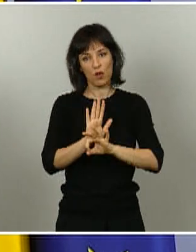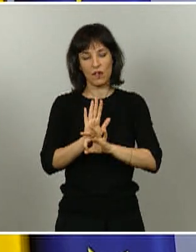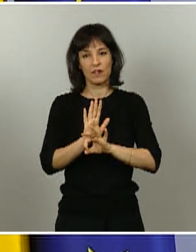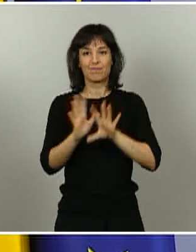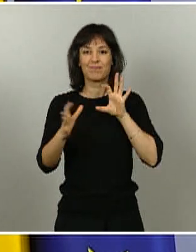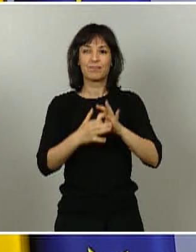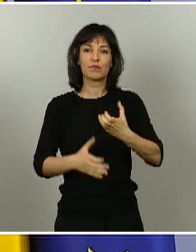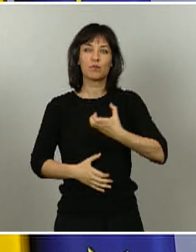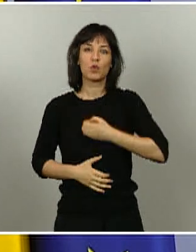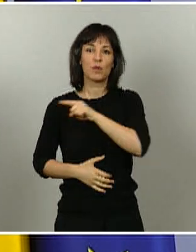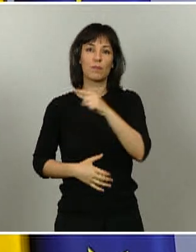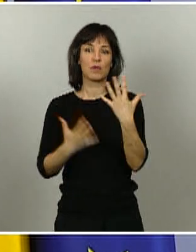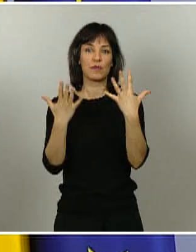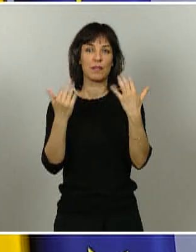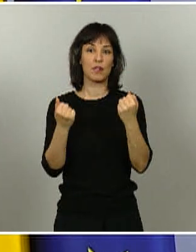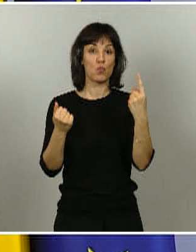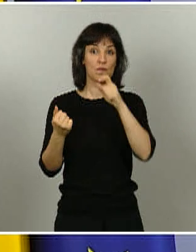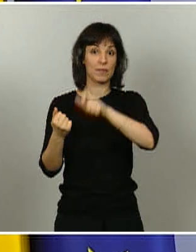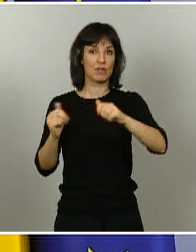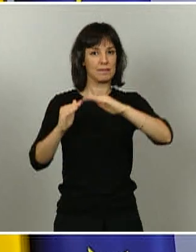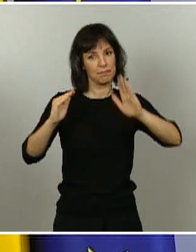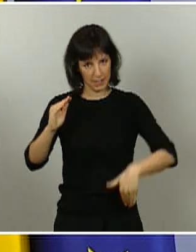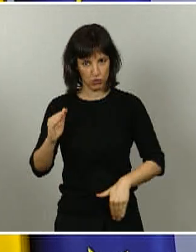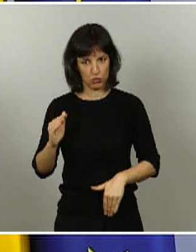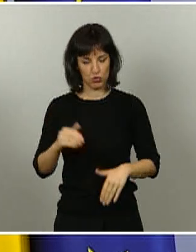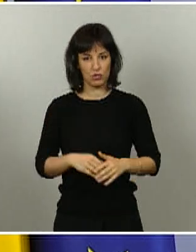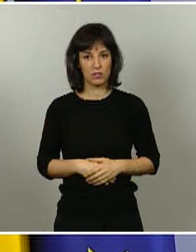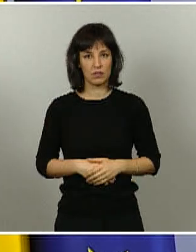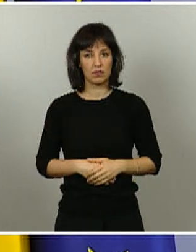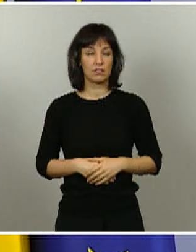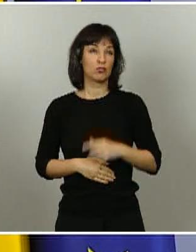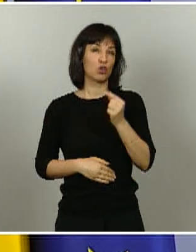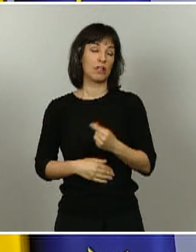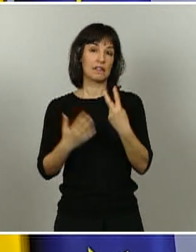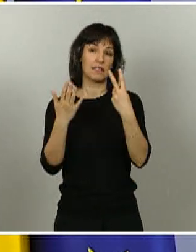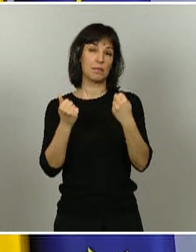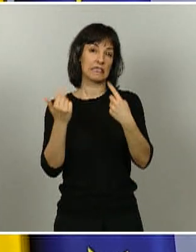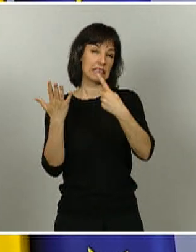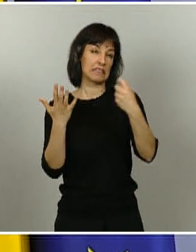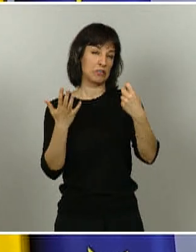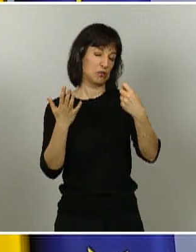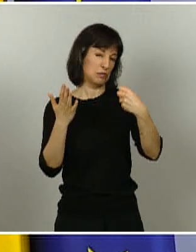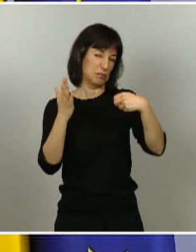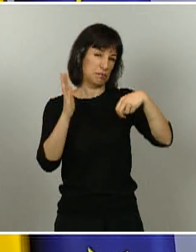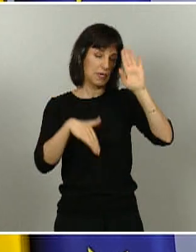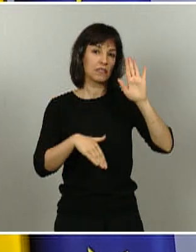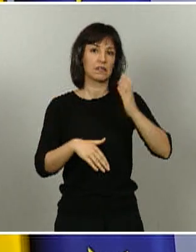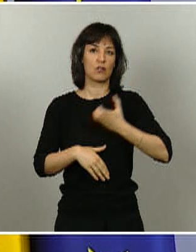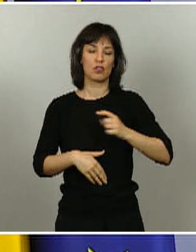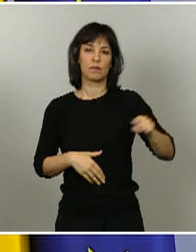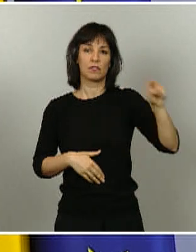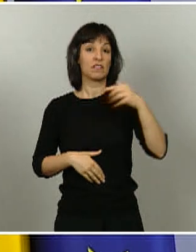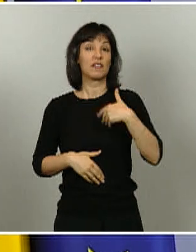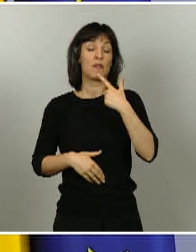menos de 10.001 habitantes. Son 7.360 y pico municipios en toda España, casi un 90% de los municipios